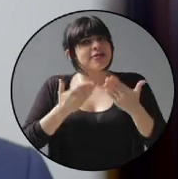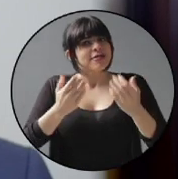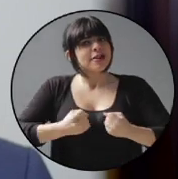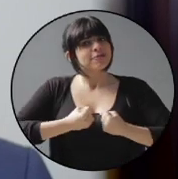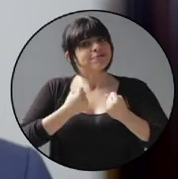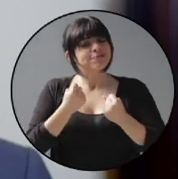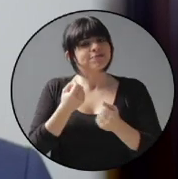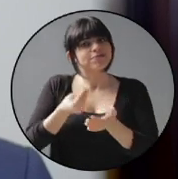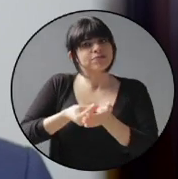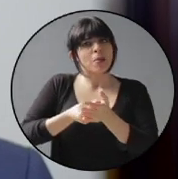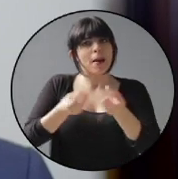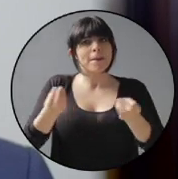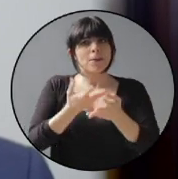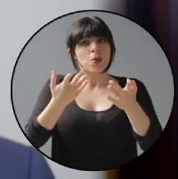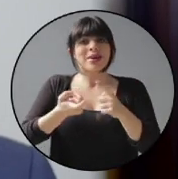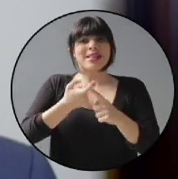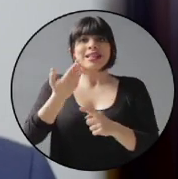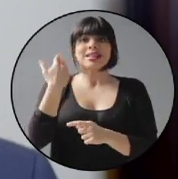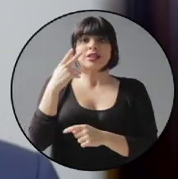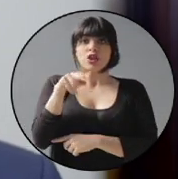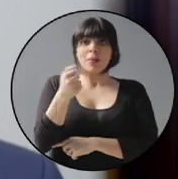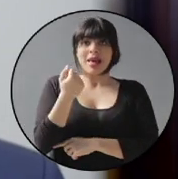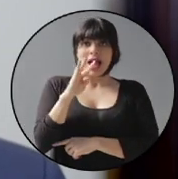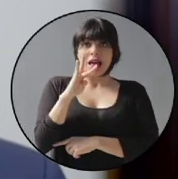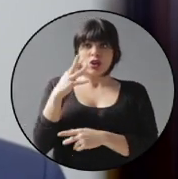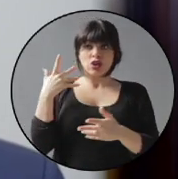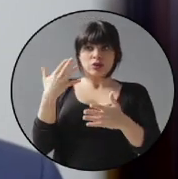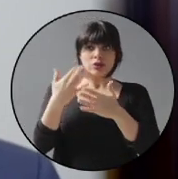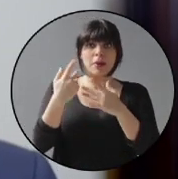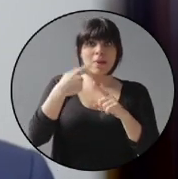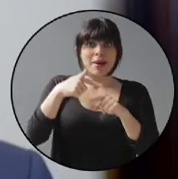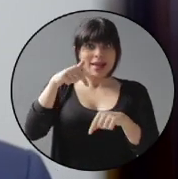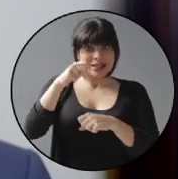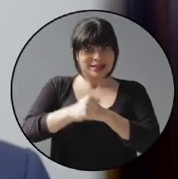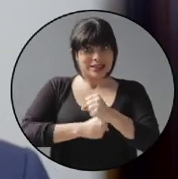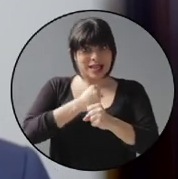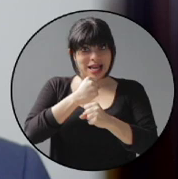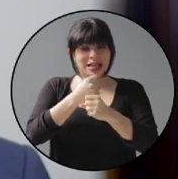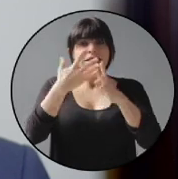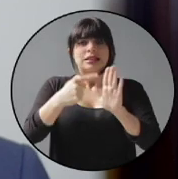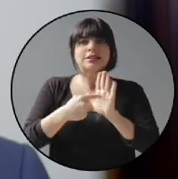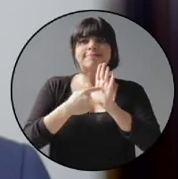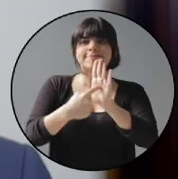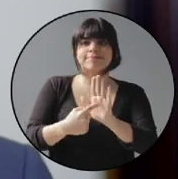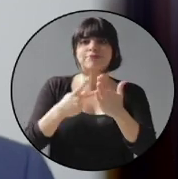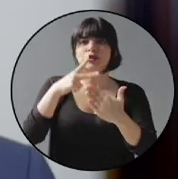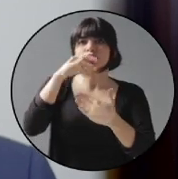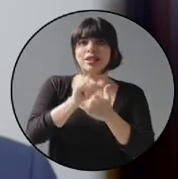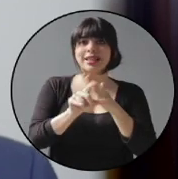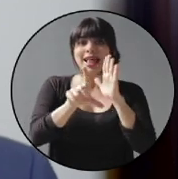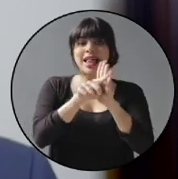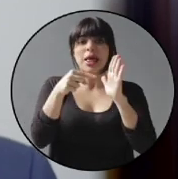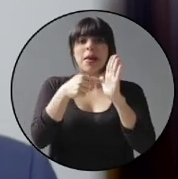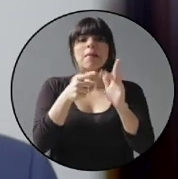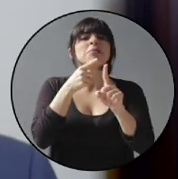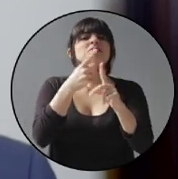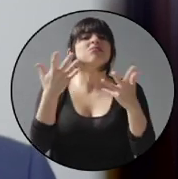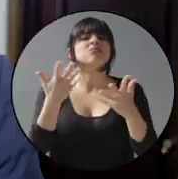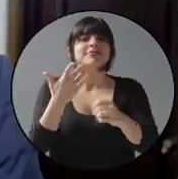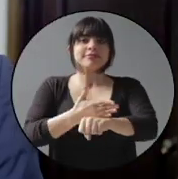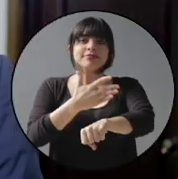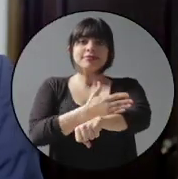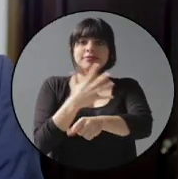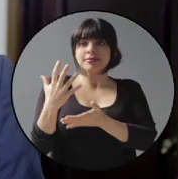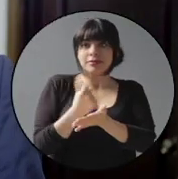el fortalecimiento de la Hacienda Pública. Desde el 2014 y en lo que va de este año, hemos presentado proyectos de ley que